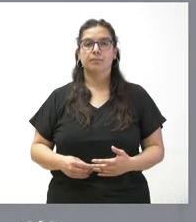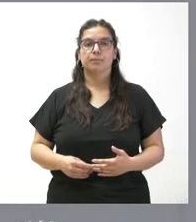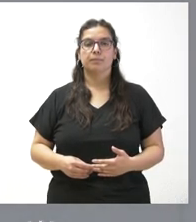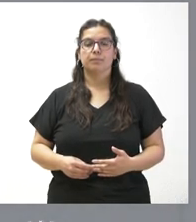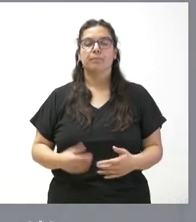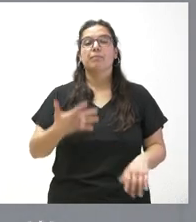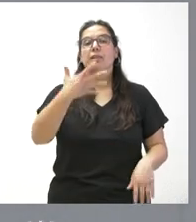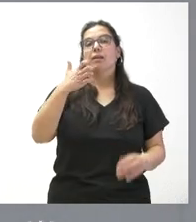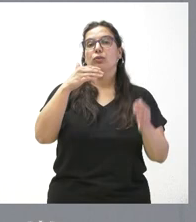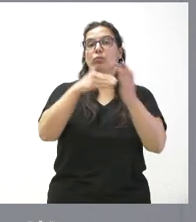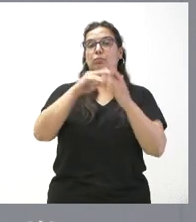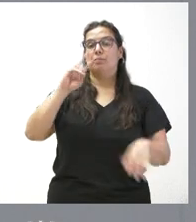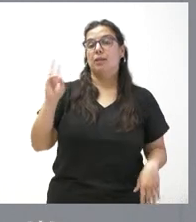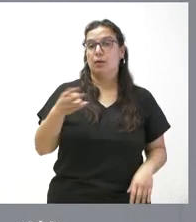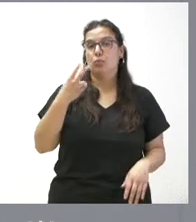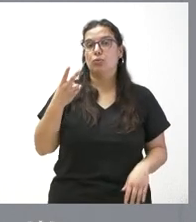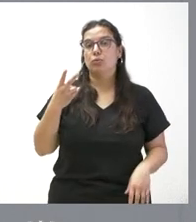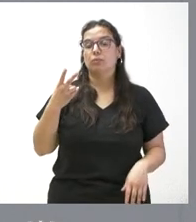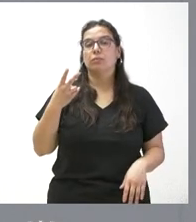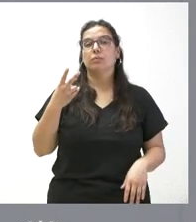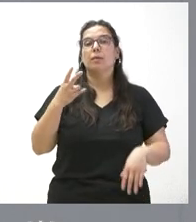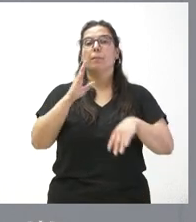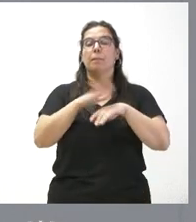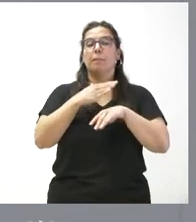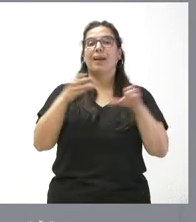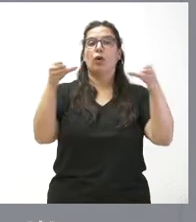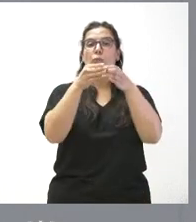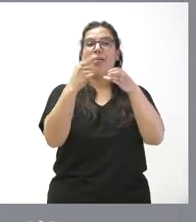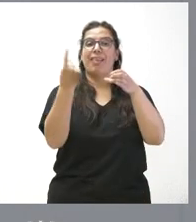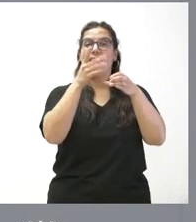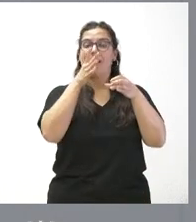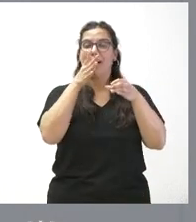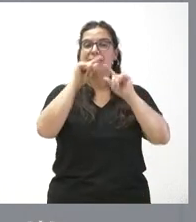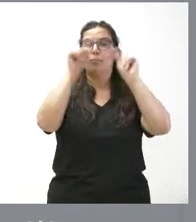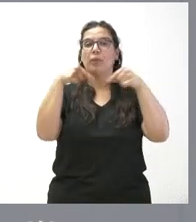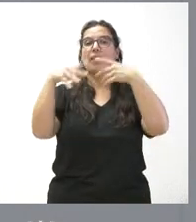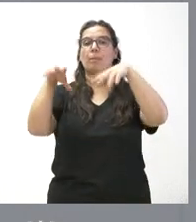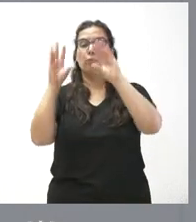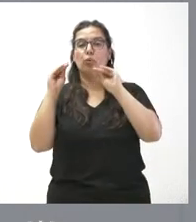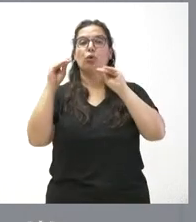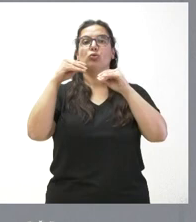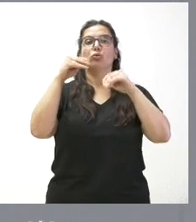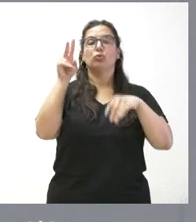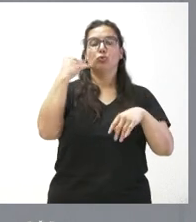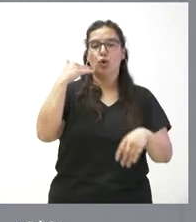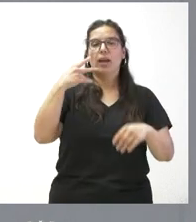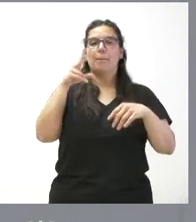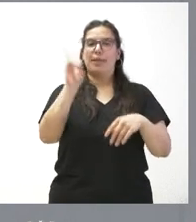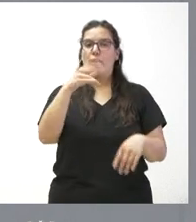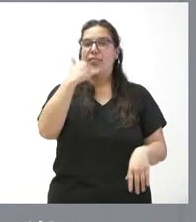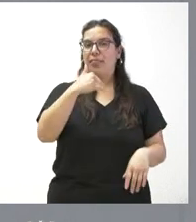500.000 euros a cuatro comunidades de regantes en las provincias de Burgos, Soria, Valladolid y Zamora